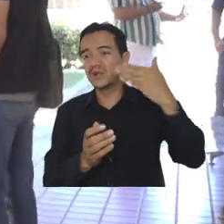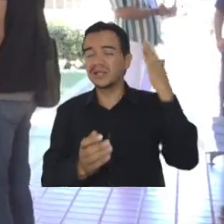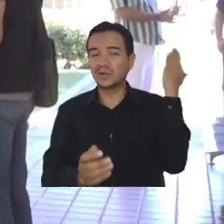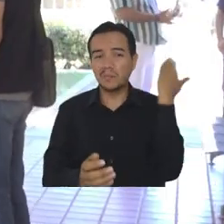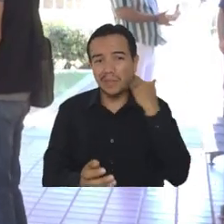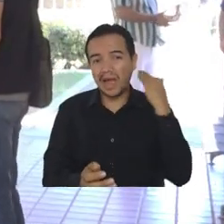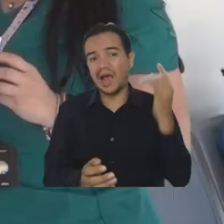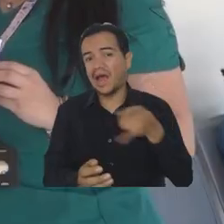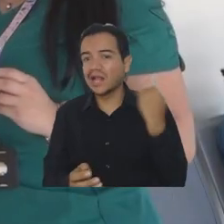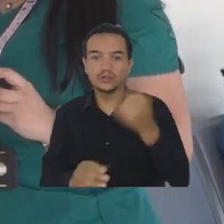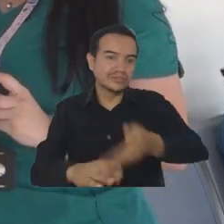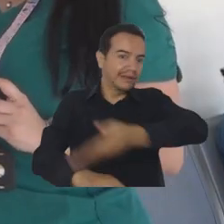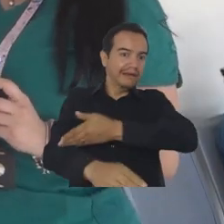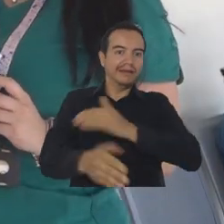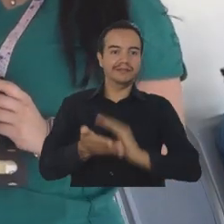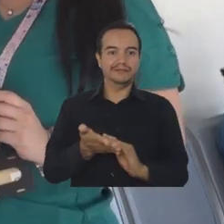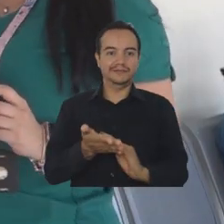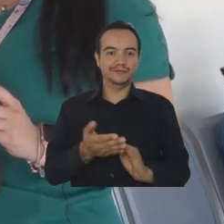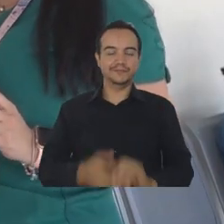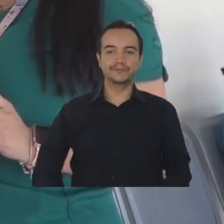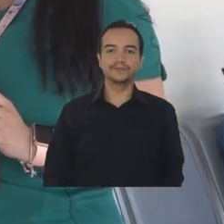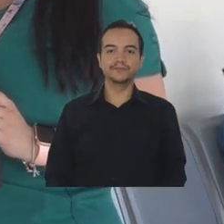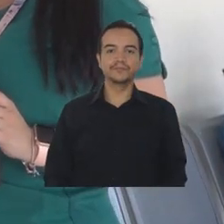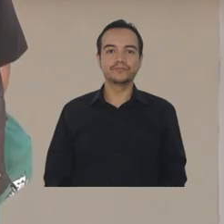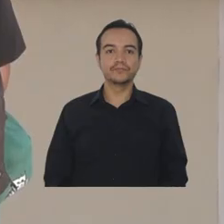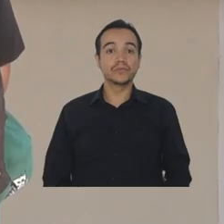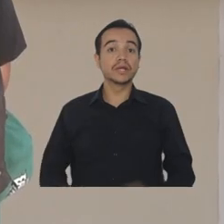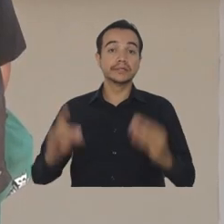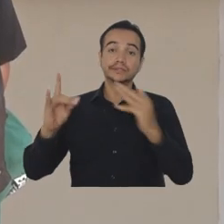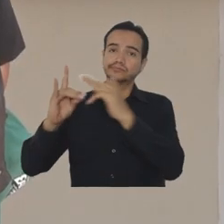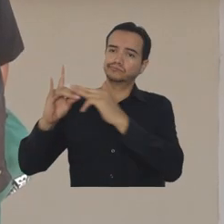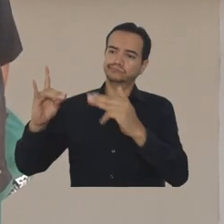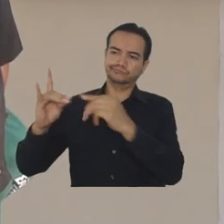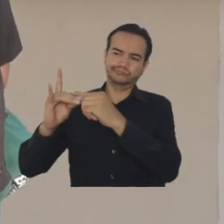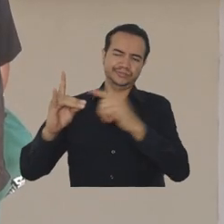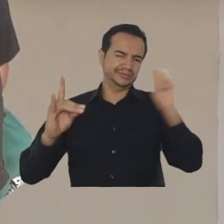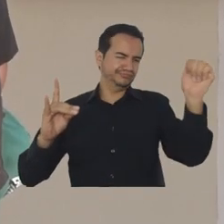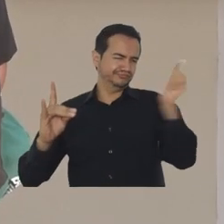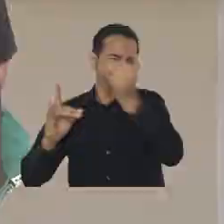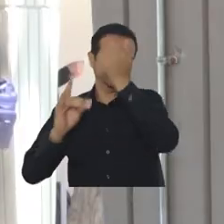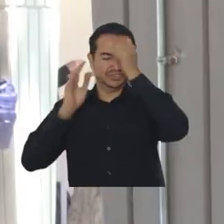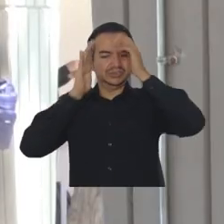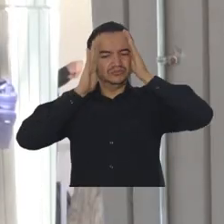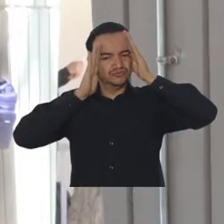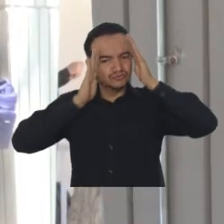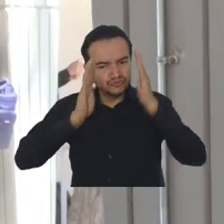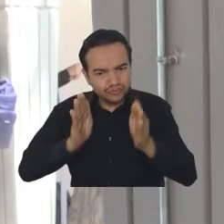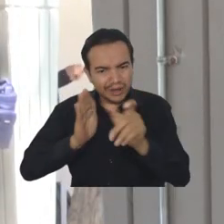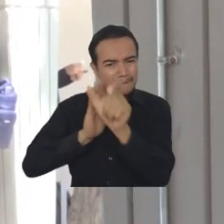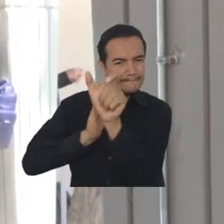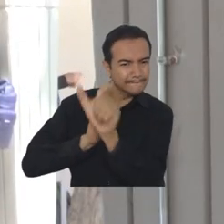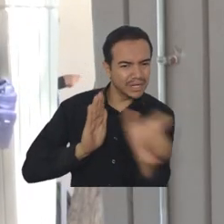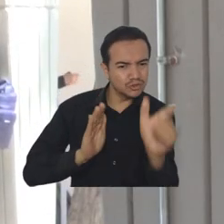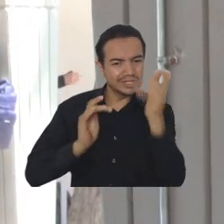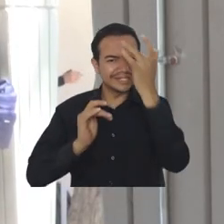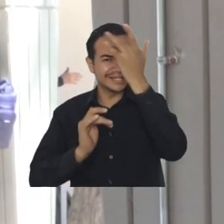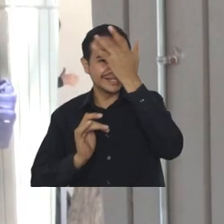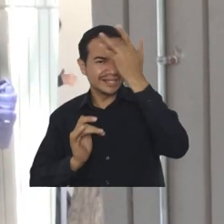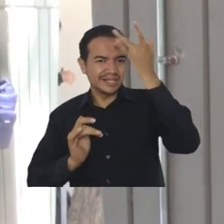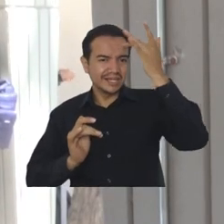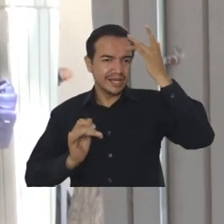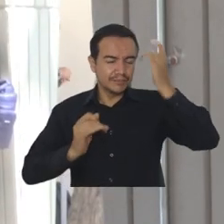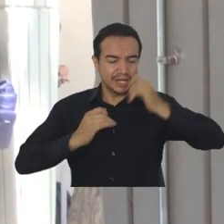lleguen a mayor. Es prioridad para la Universidad de Magdalena seguir trabajando en función de la salud mental